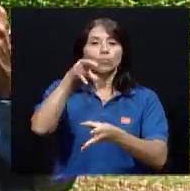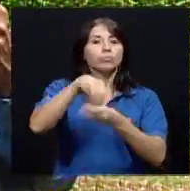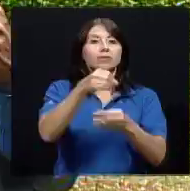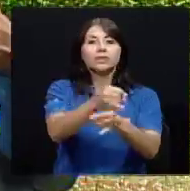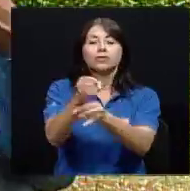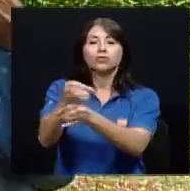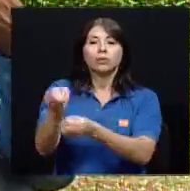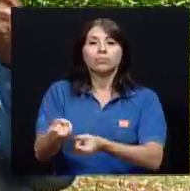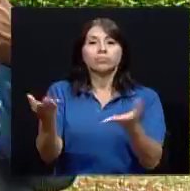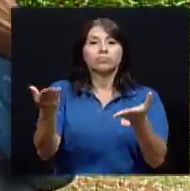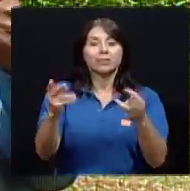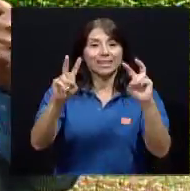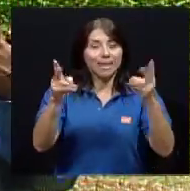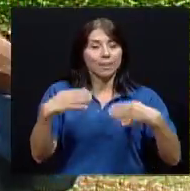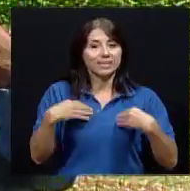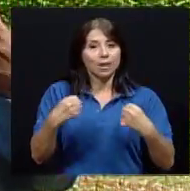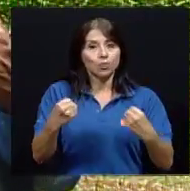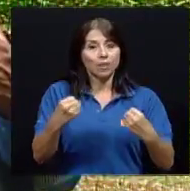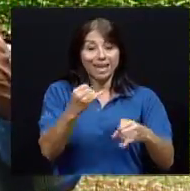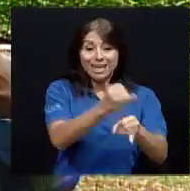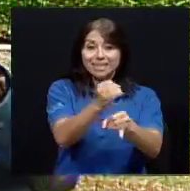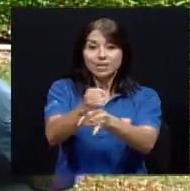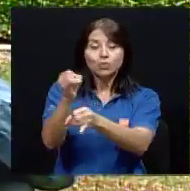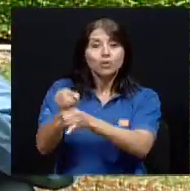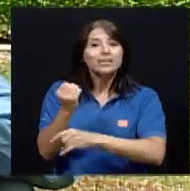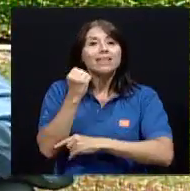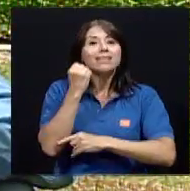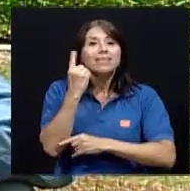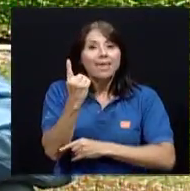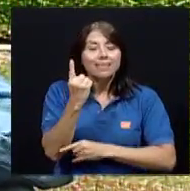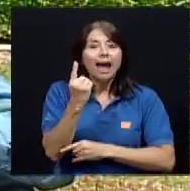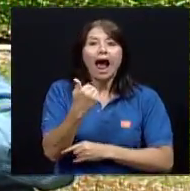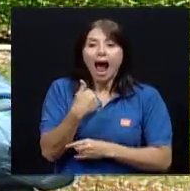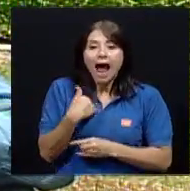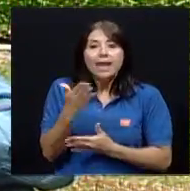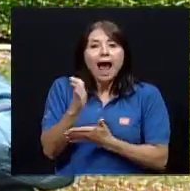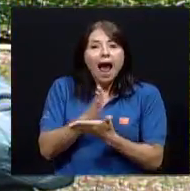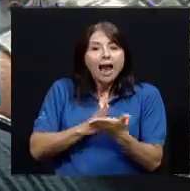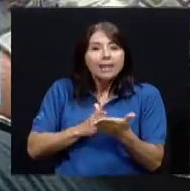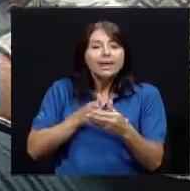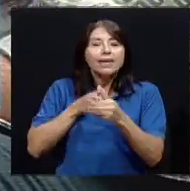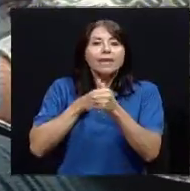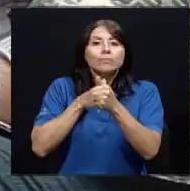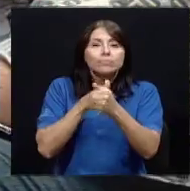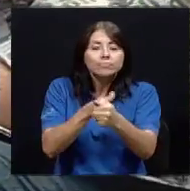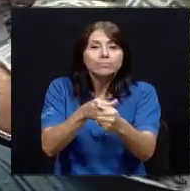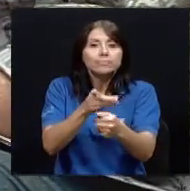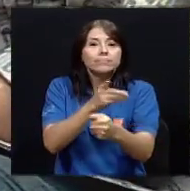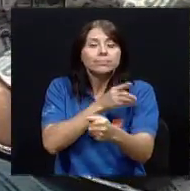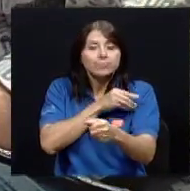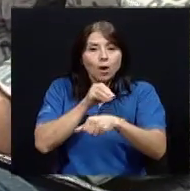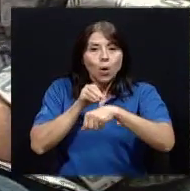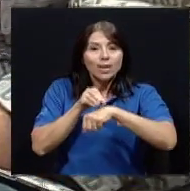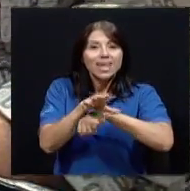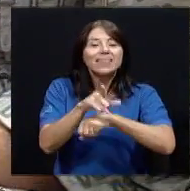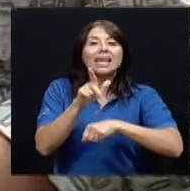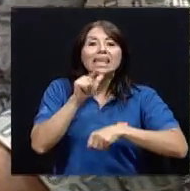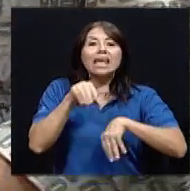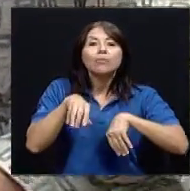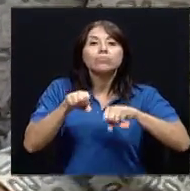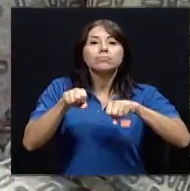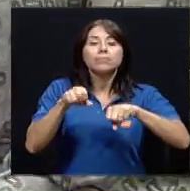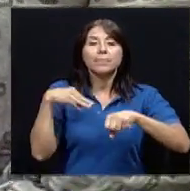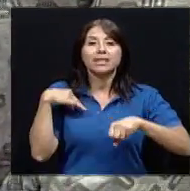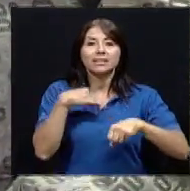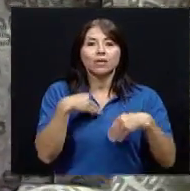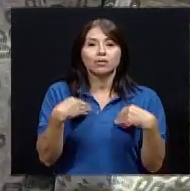entiendan que hay alguien que conduce, que orienta el quehacer en materia de salud que le compete al Ministerio de Salud. Entonces, uno no está esperando